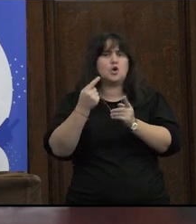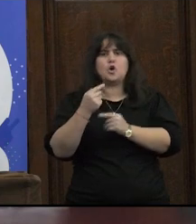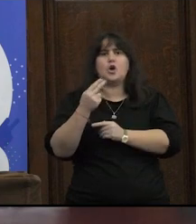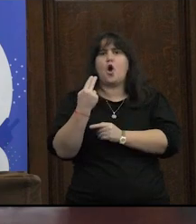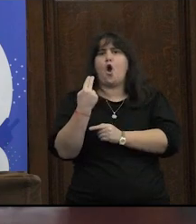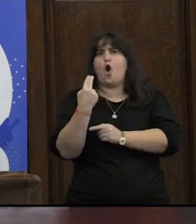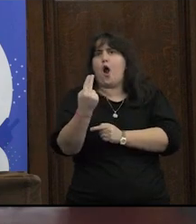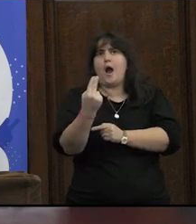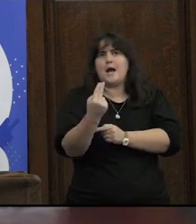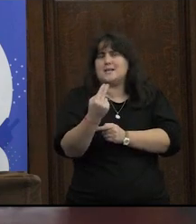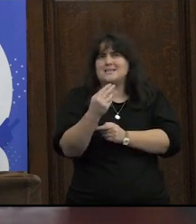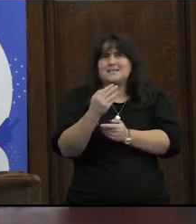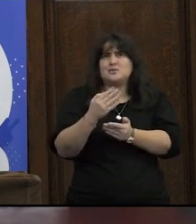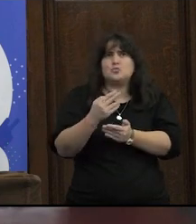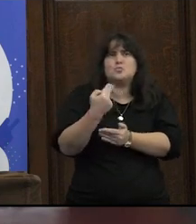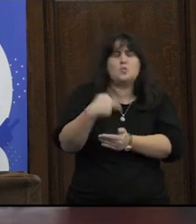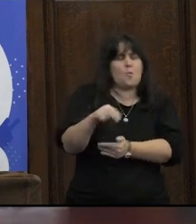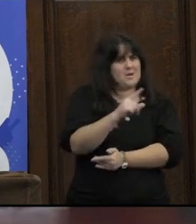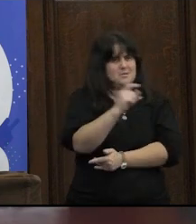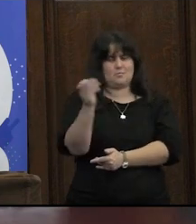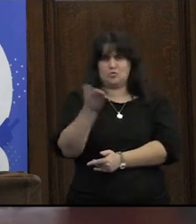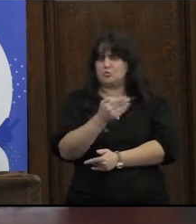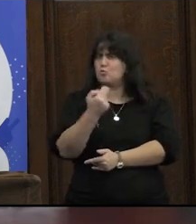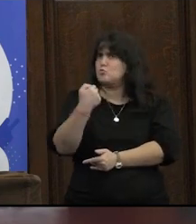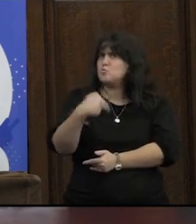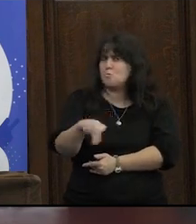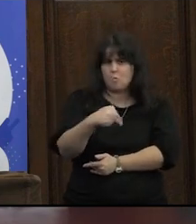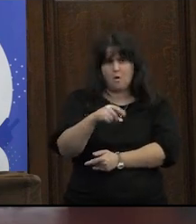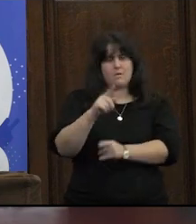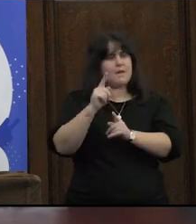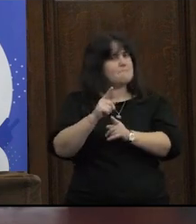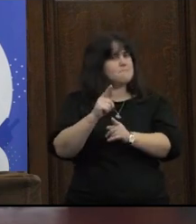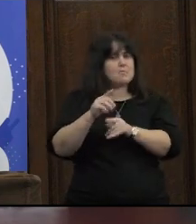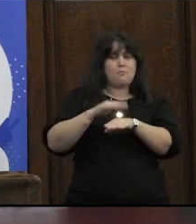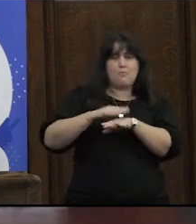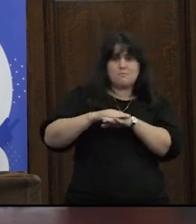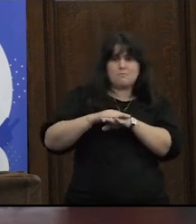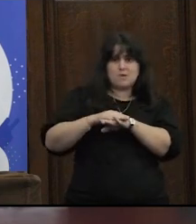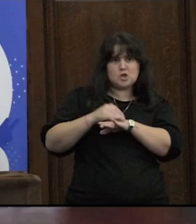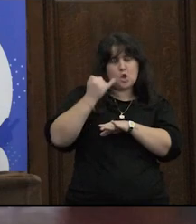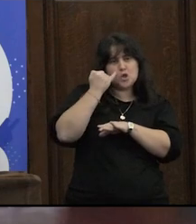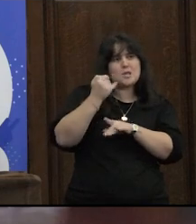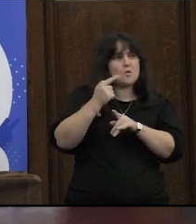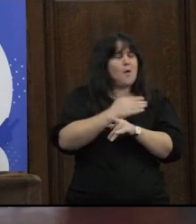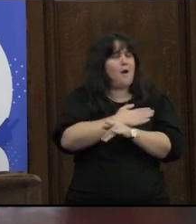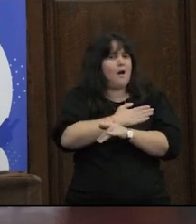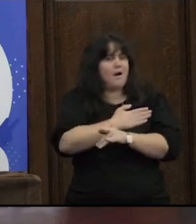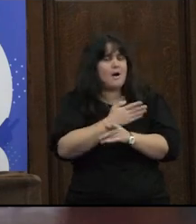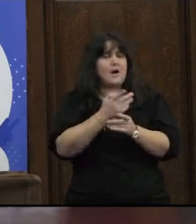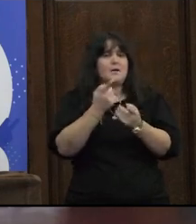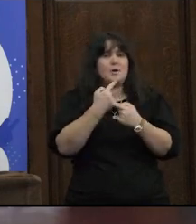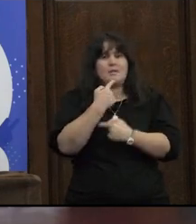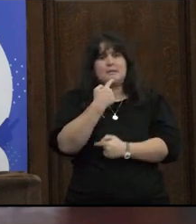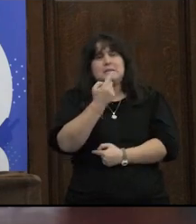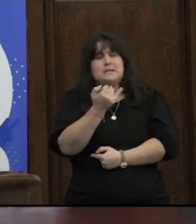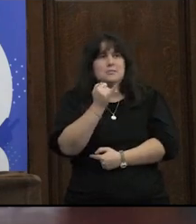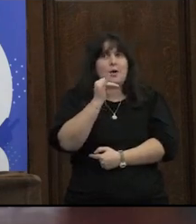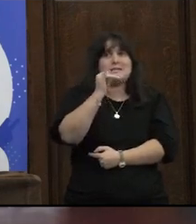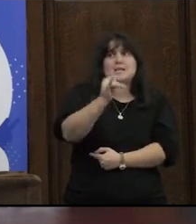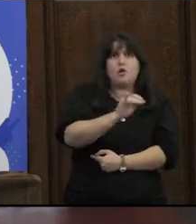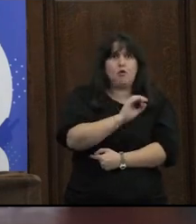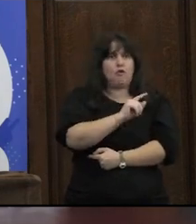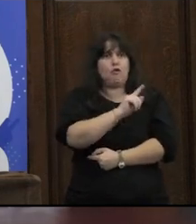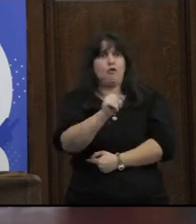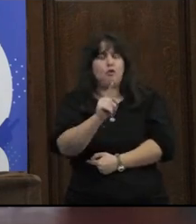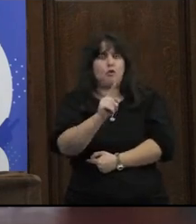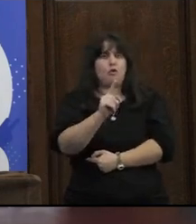nunca el consentimiento es total y absoluto porque también el encuentro sexo afectivo es un devenir y cuando vos decís sí o cuando